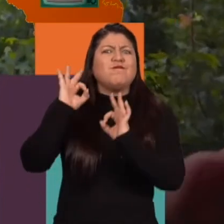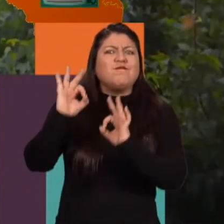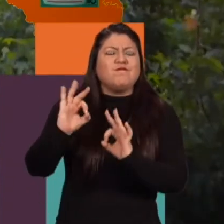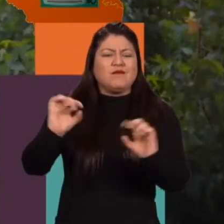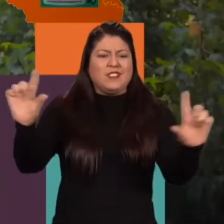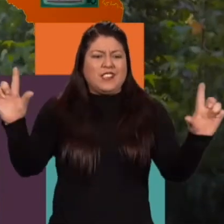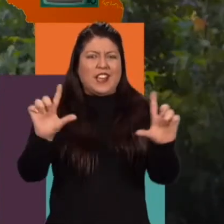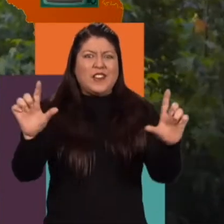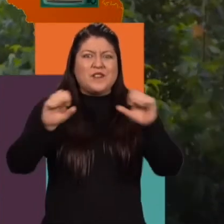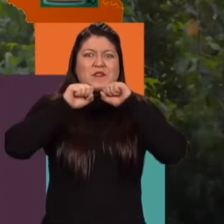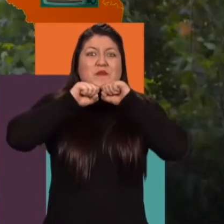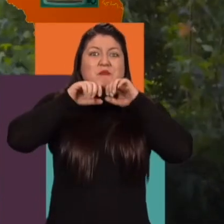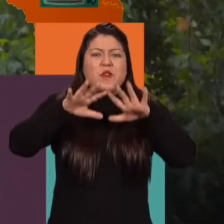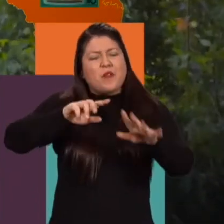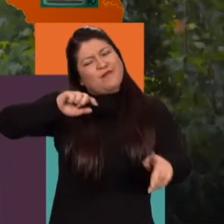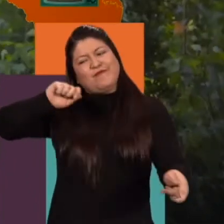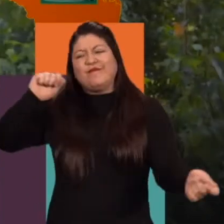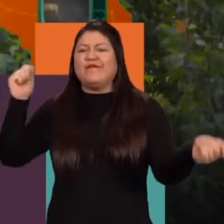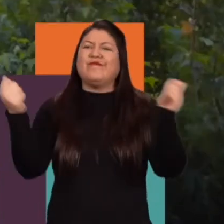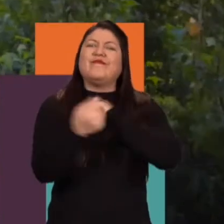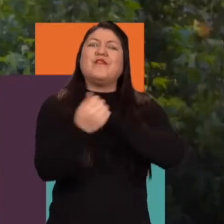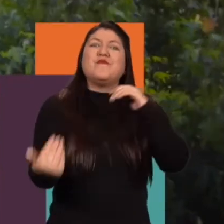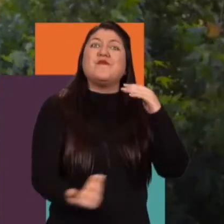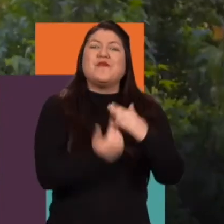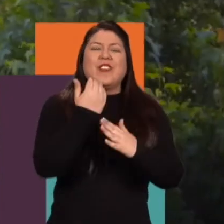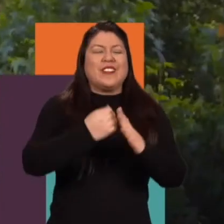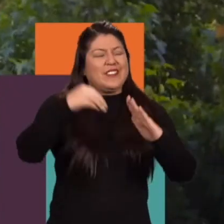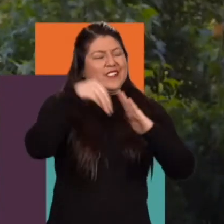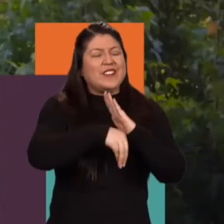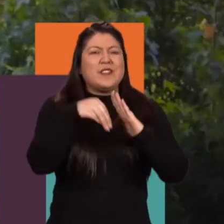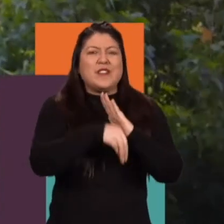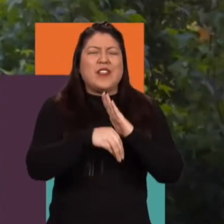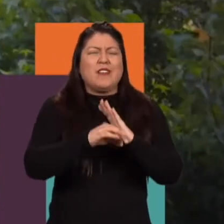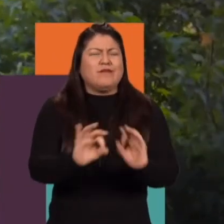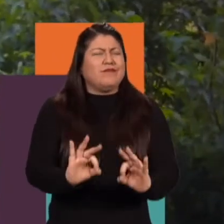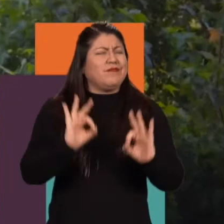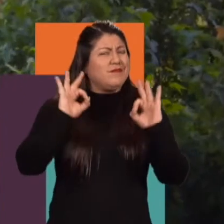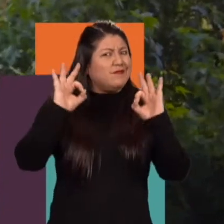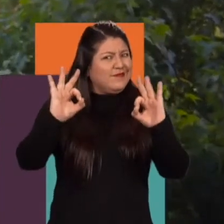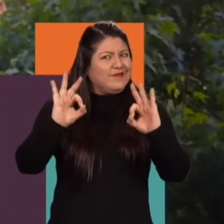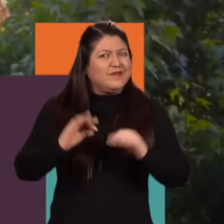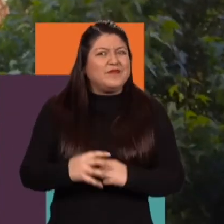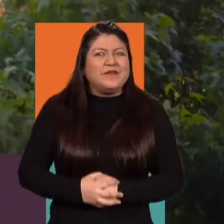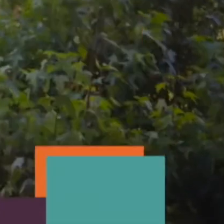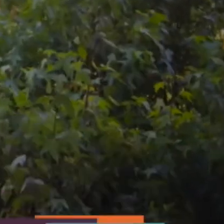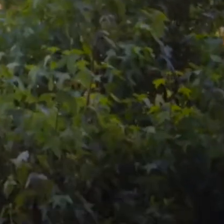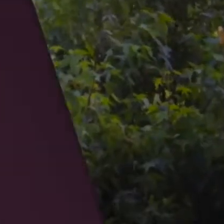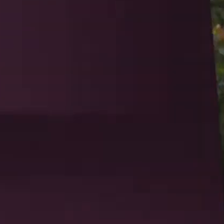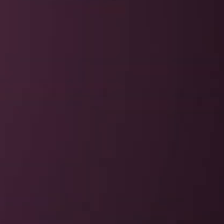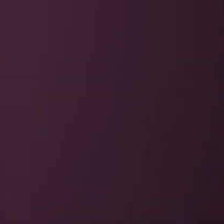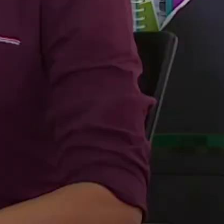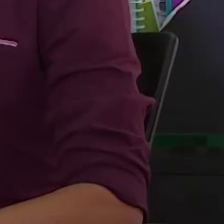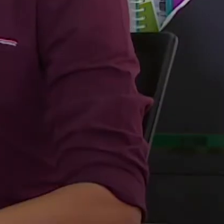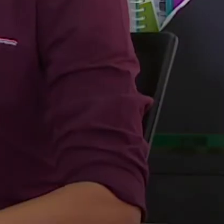da como resultado una televisión pública que renueva su programación con contenidos de altísima calidad.